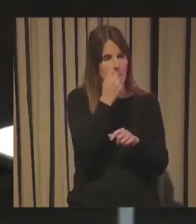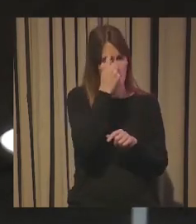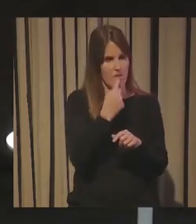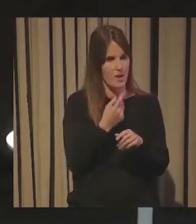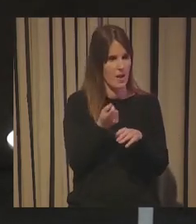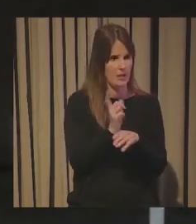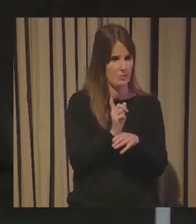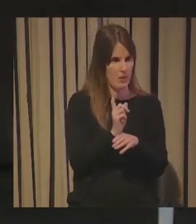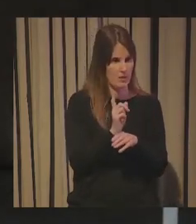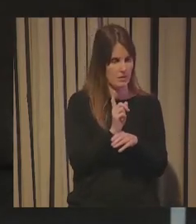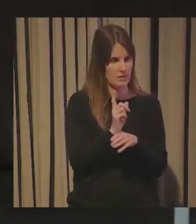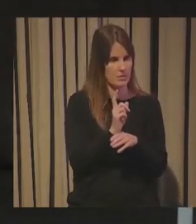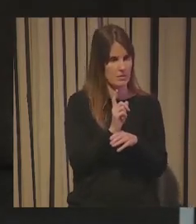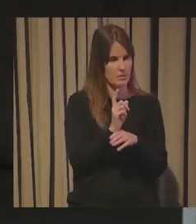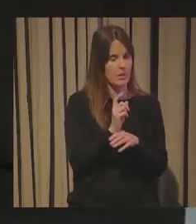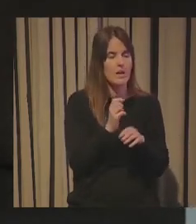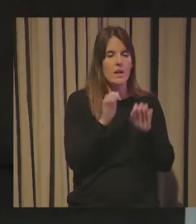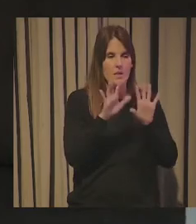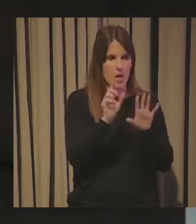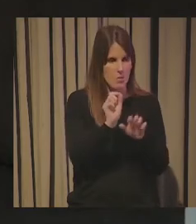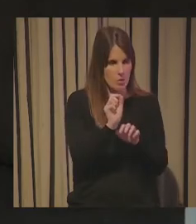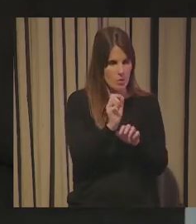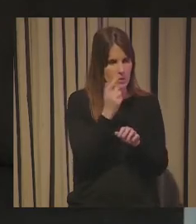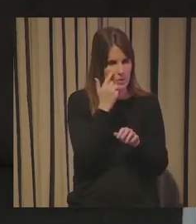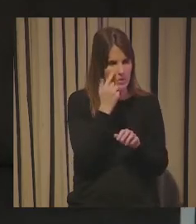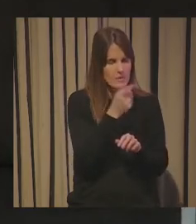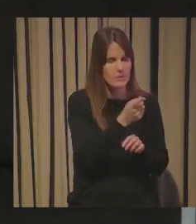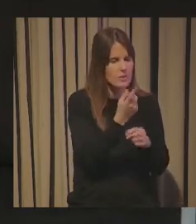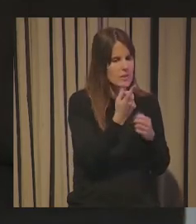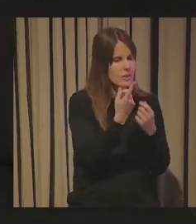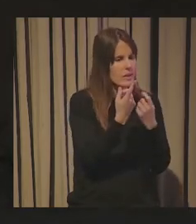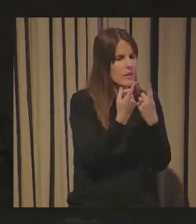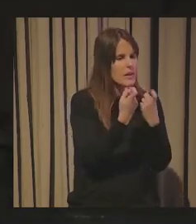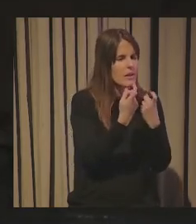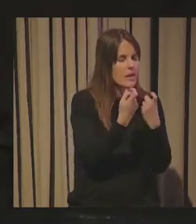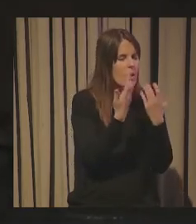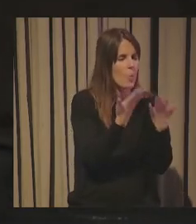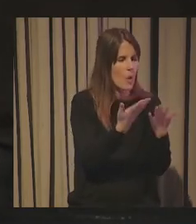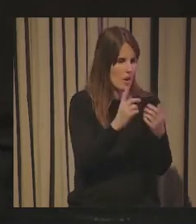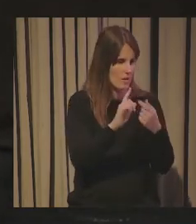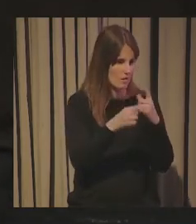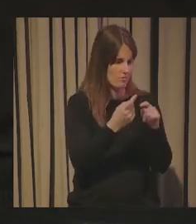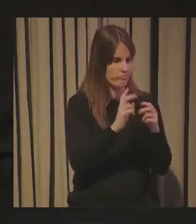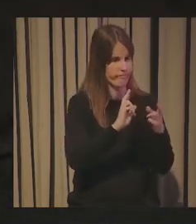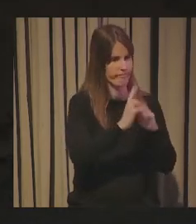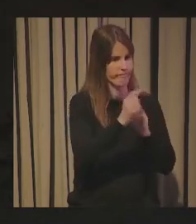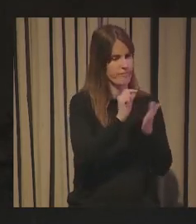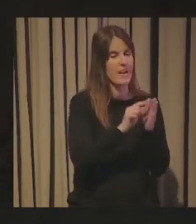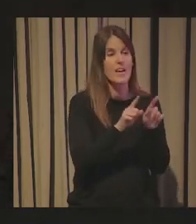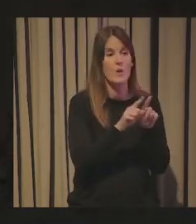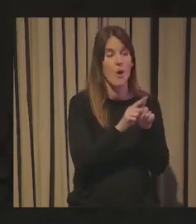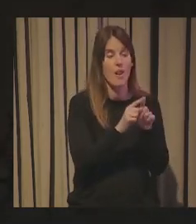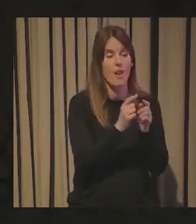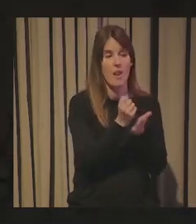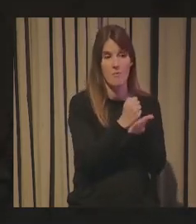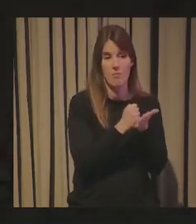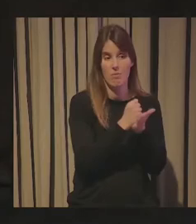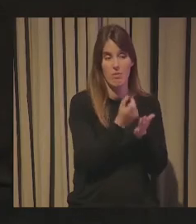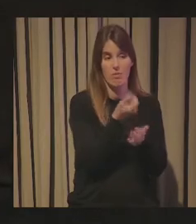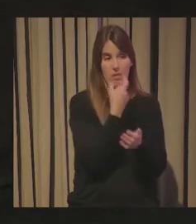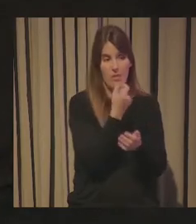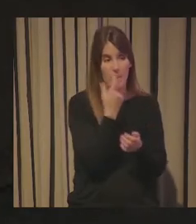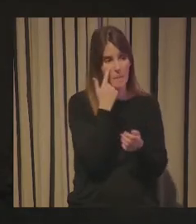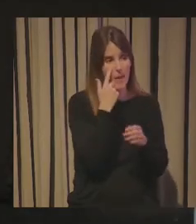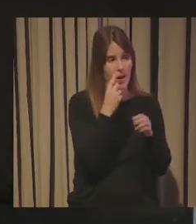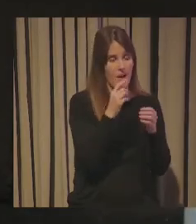Incluye una herramientita que en 10 minutos es capaz de saber qué te duele e inmediatamente después decirte cuáles son las pastillitas azules o rojas que tienes que tomar